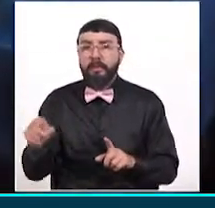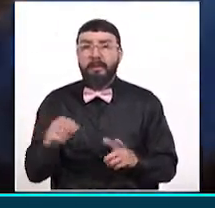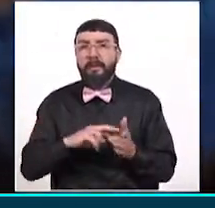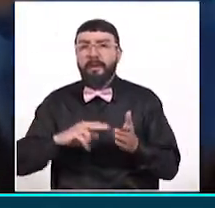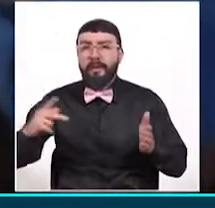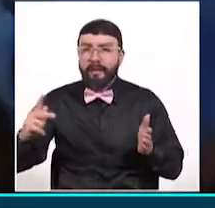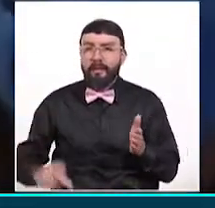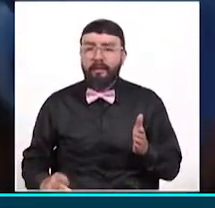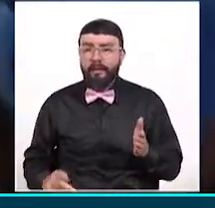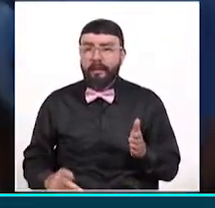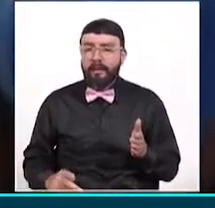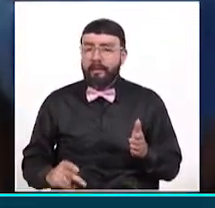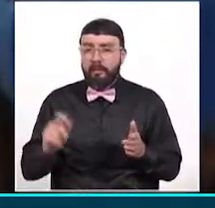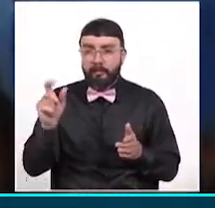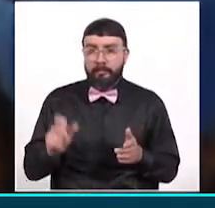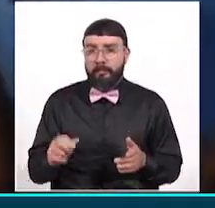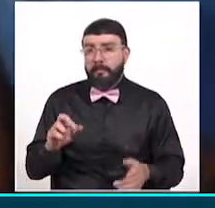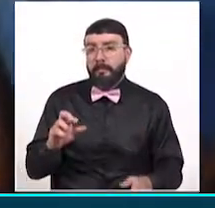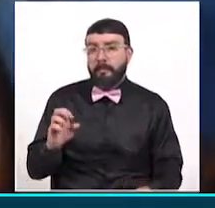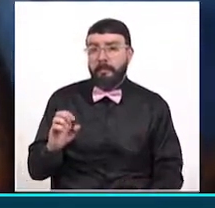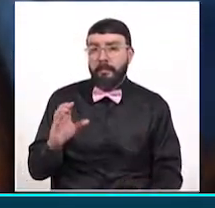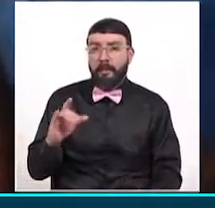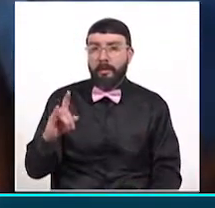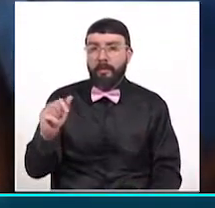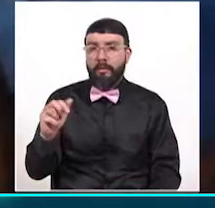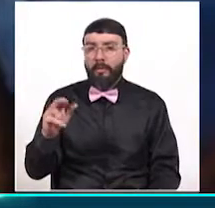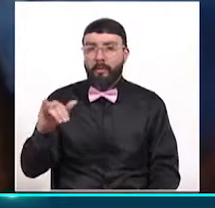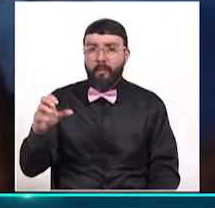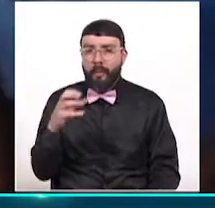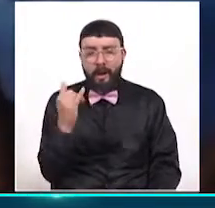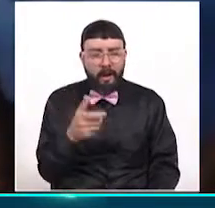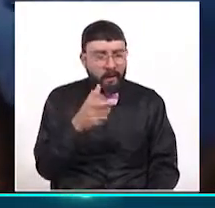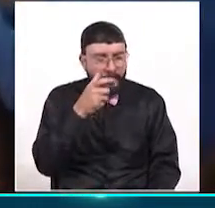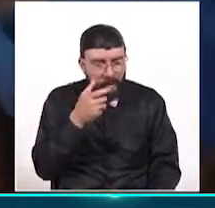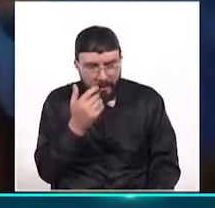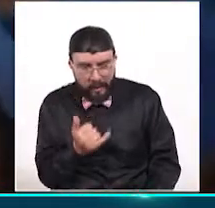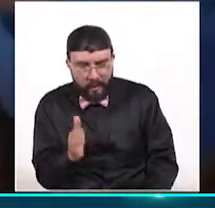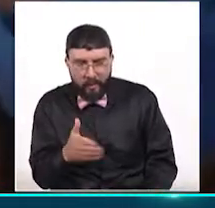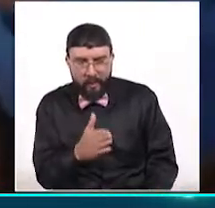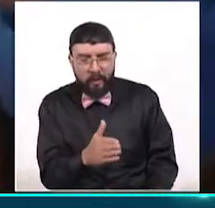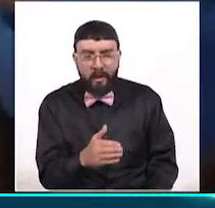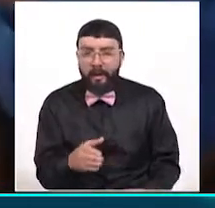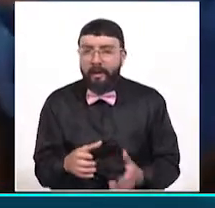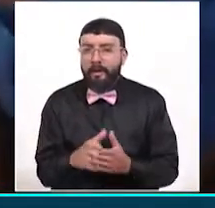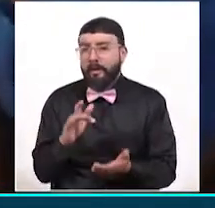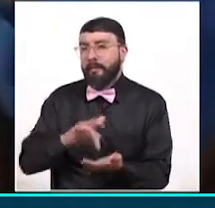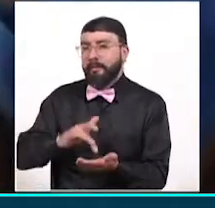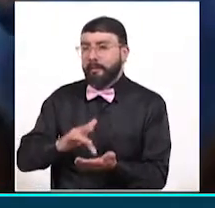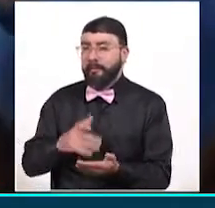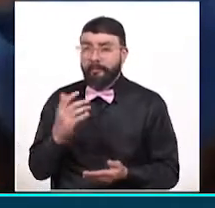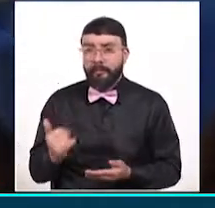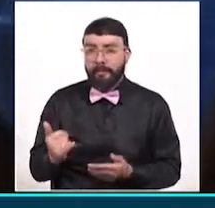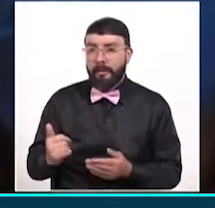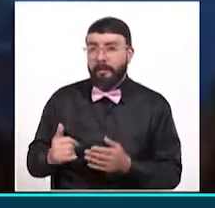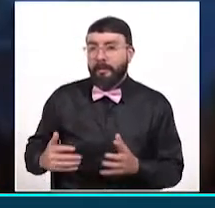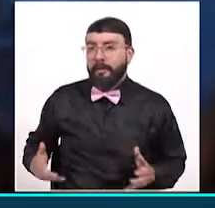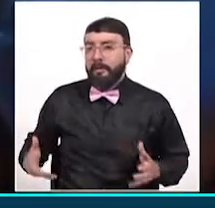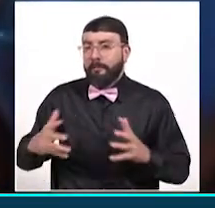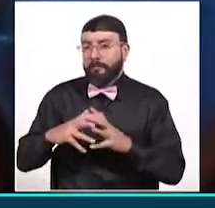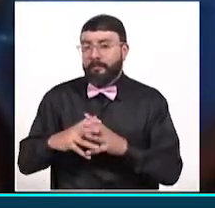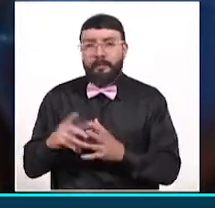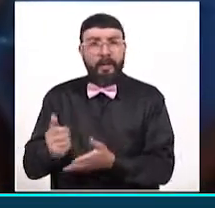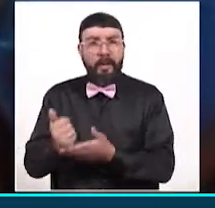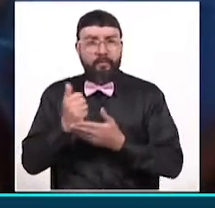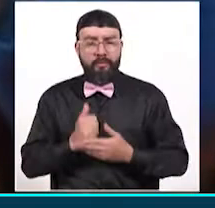con un técnico pecuario, y bueno, así en general con una asistencia técnica integral y un muy buen equipo de trabajo, el cual nos ayuda